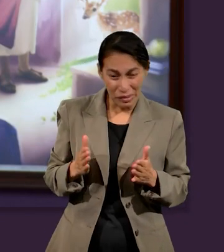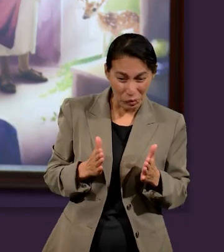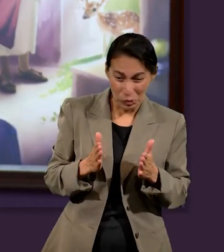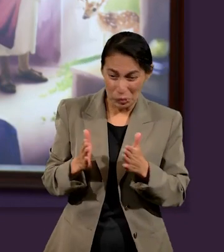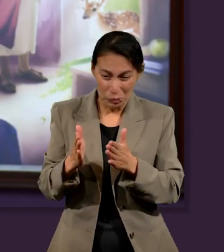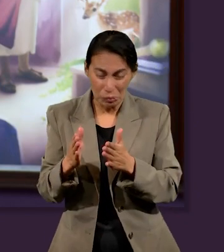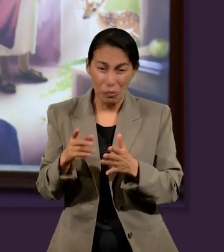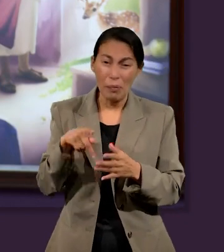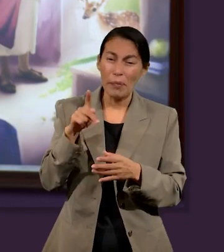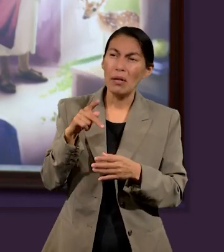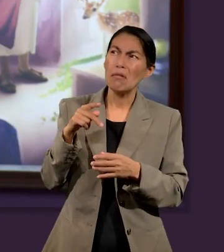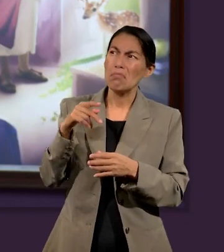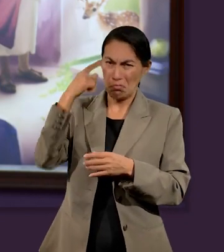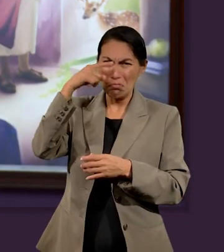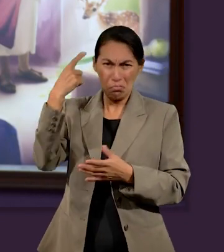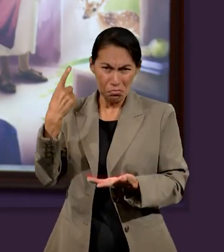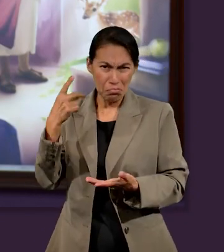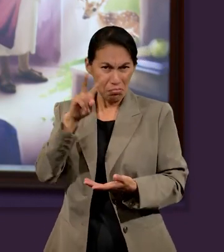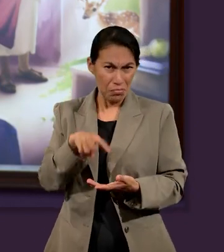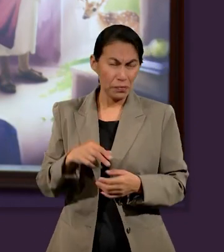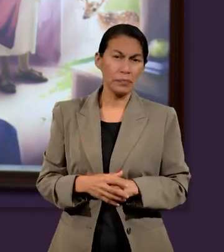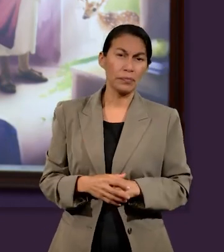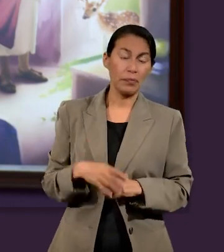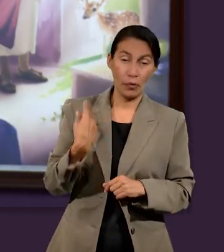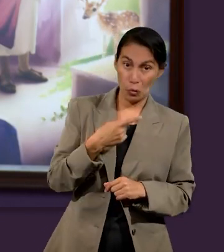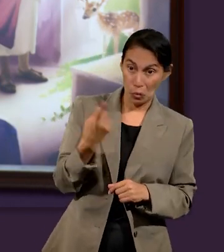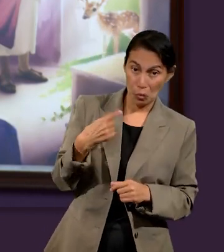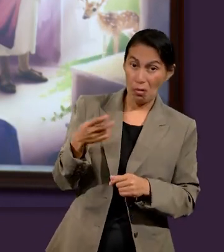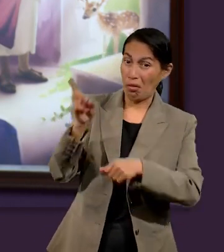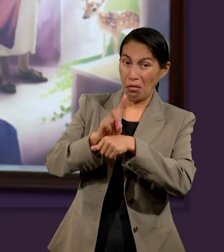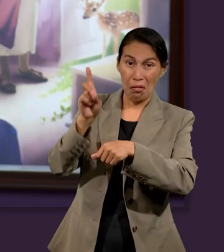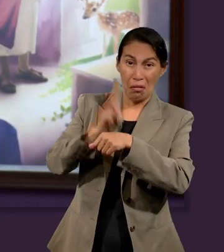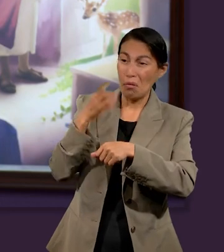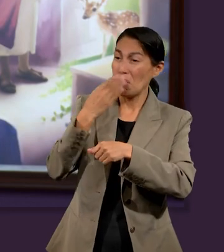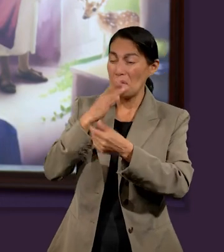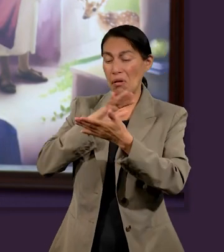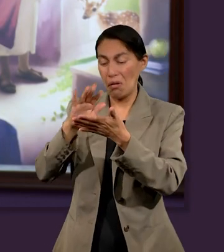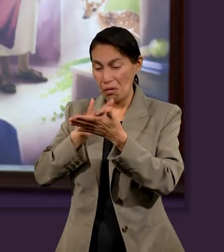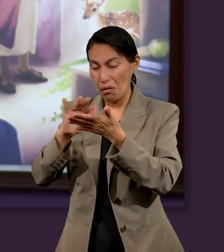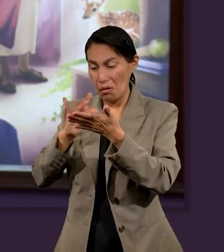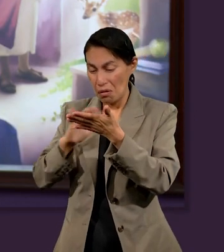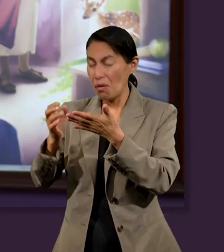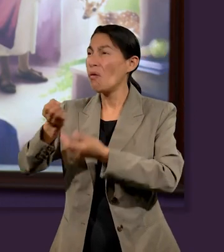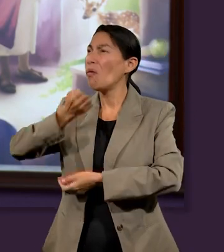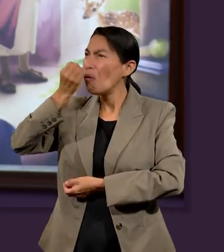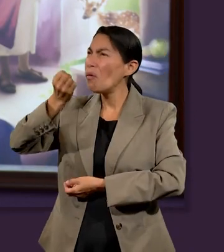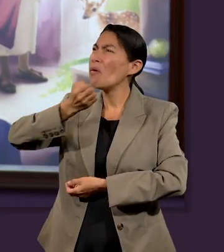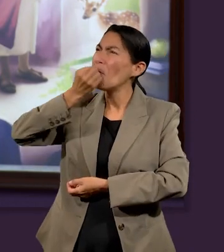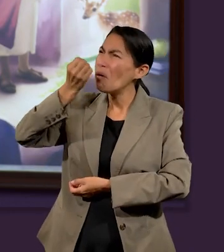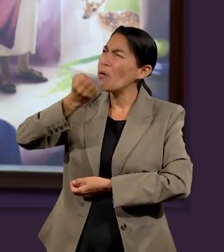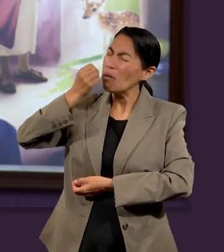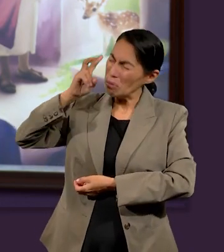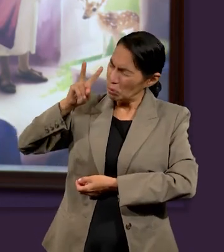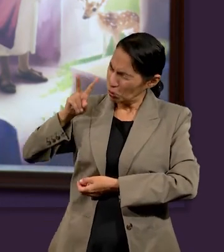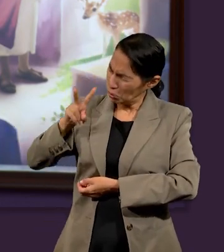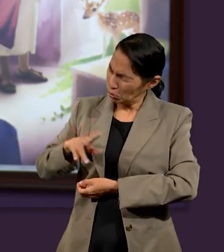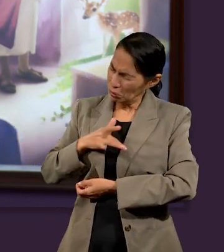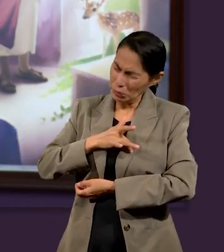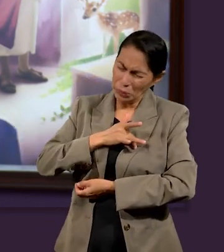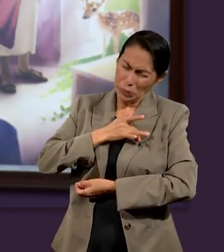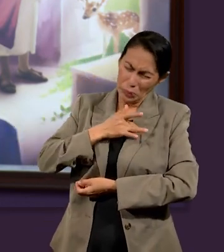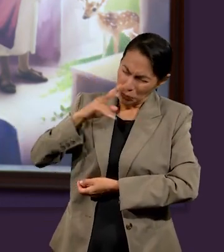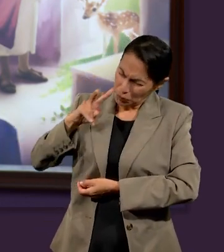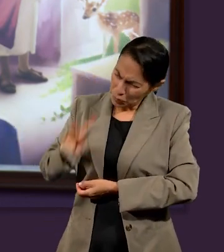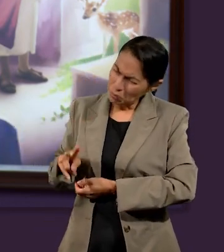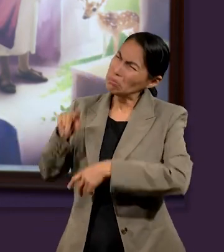camino pareciera muy trillado, pero al mismo tiempo es muy fácil, tanto como leer todos los días la